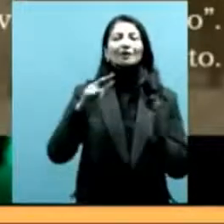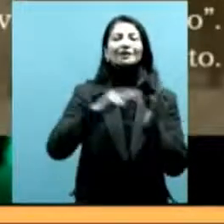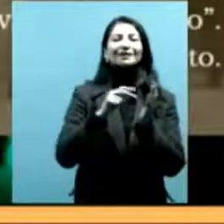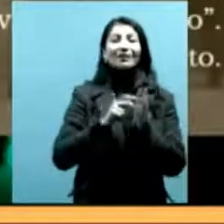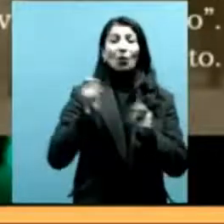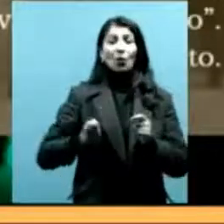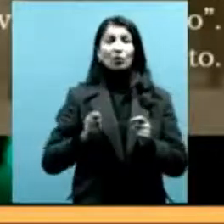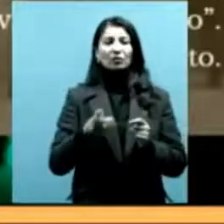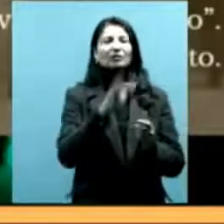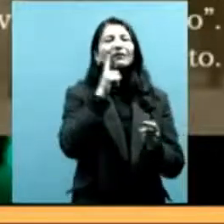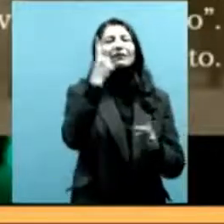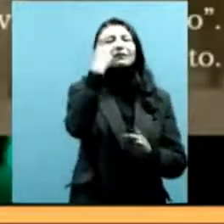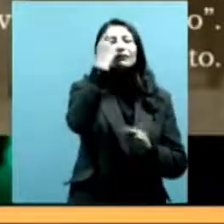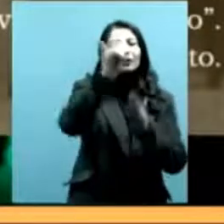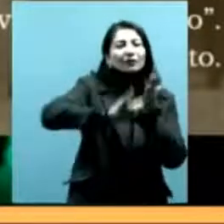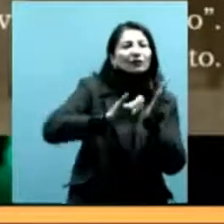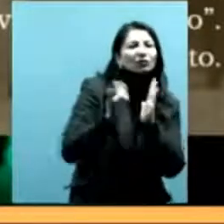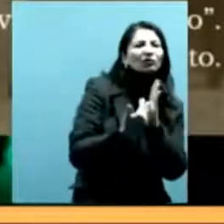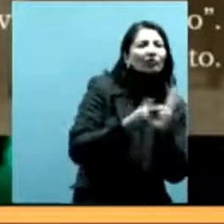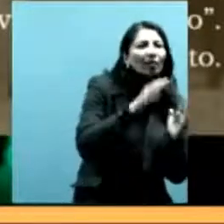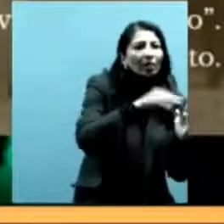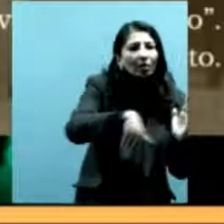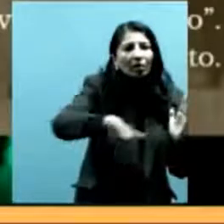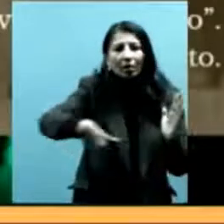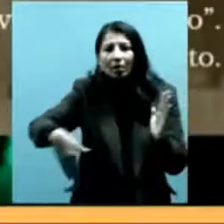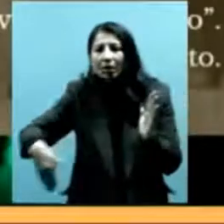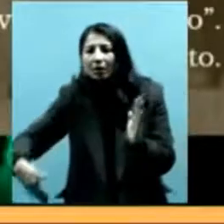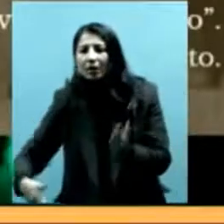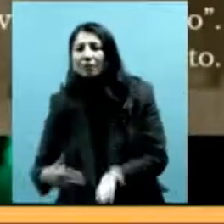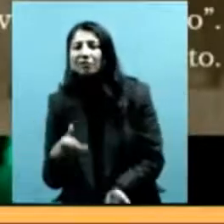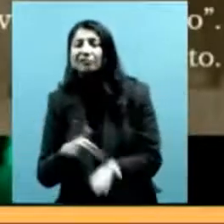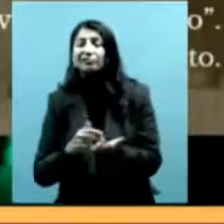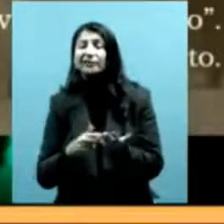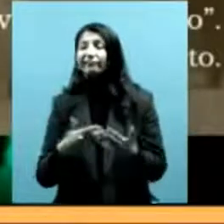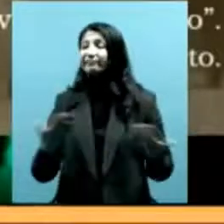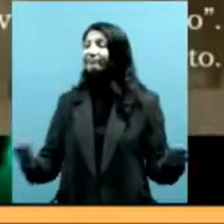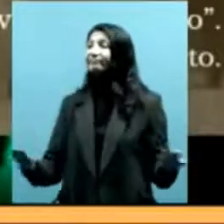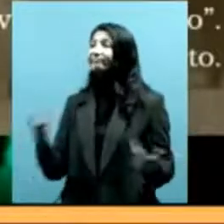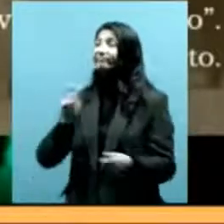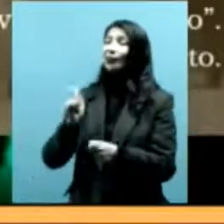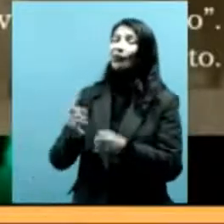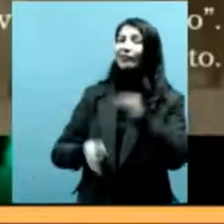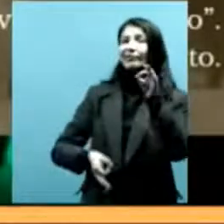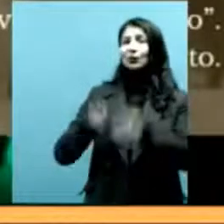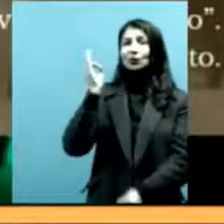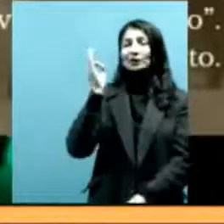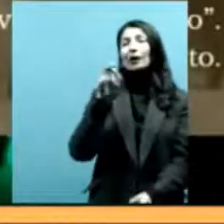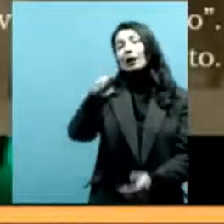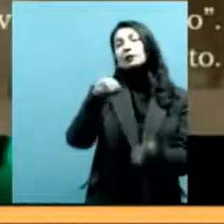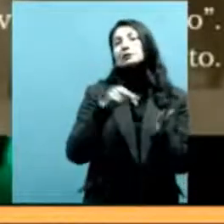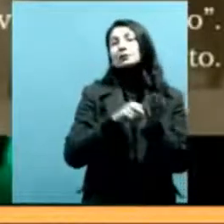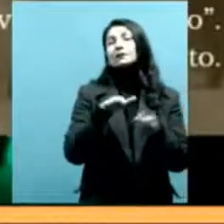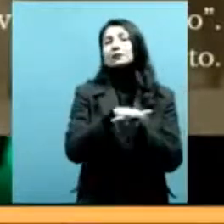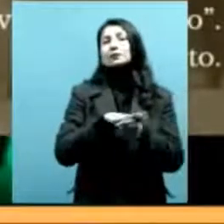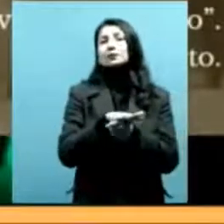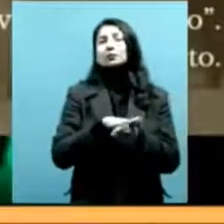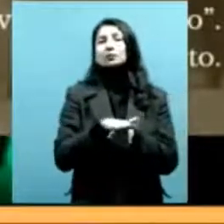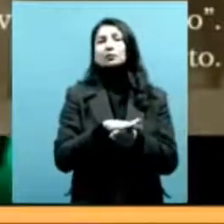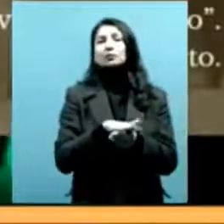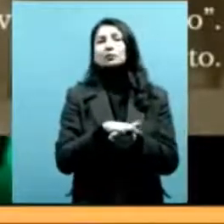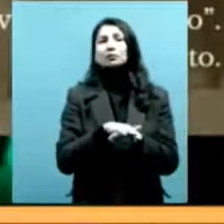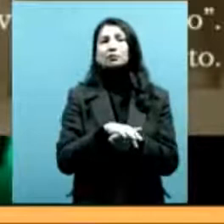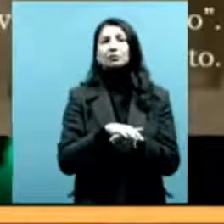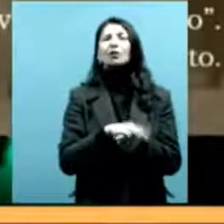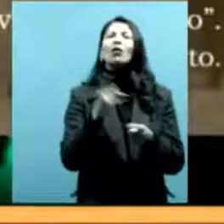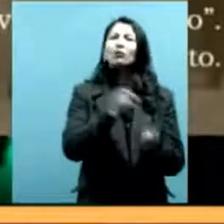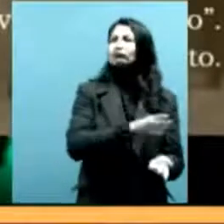Ya vio como viciado el mismo proceso de producción de evidencias. Eso sería llegar a los